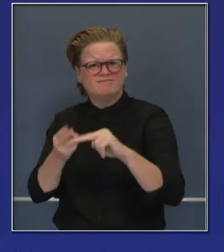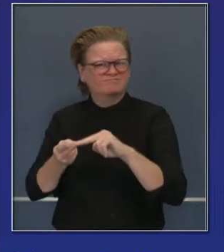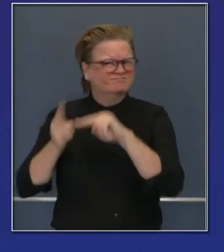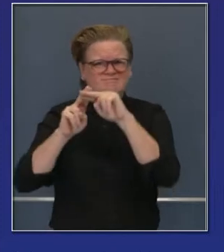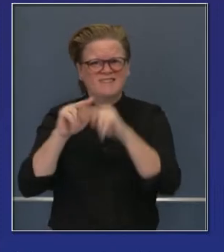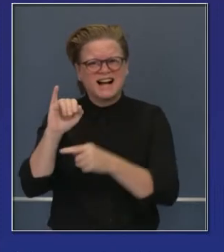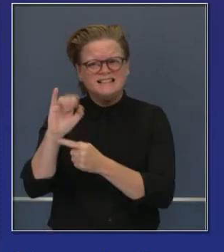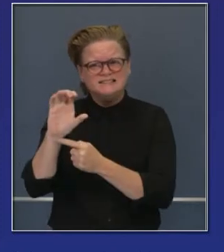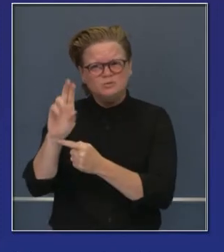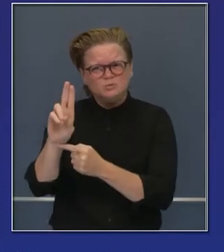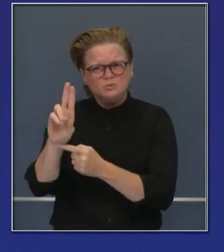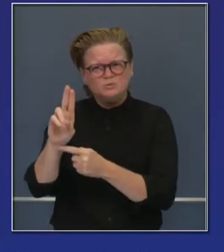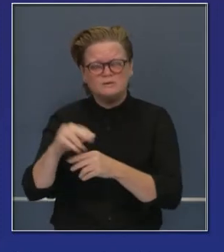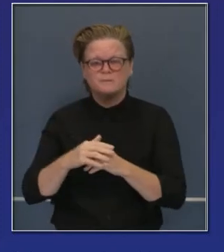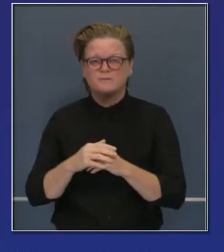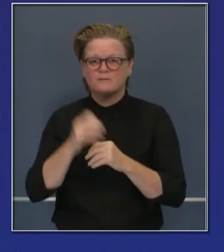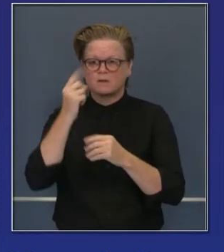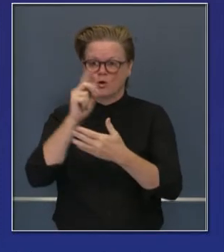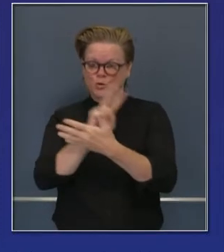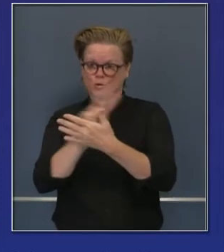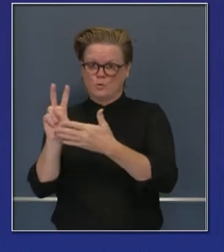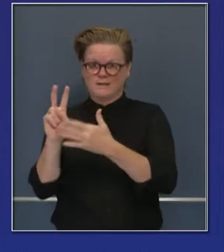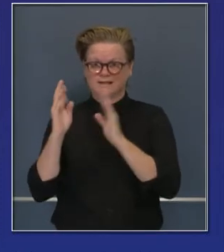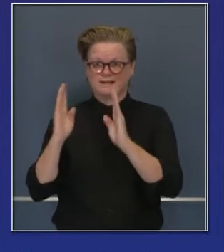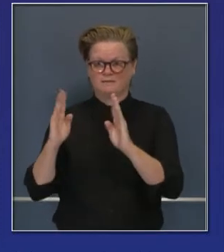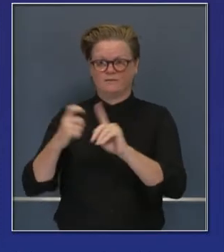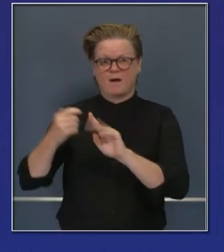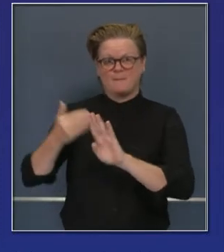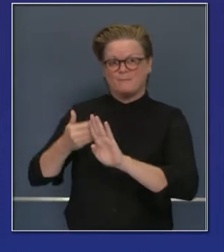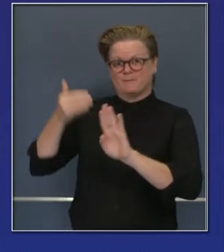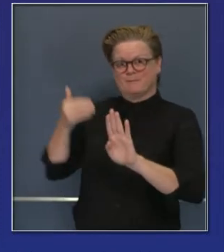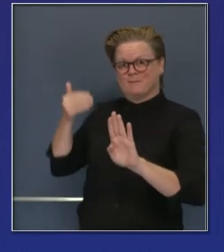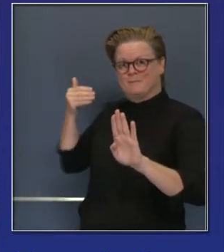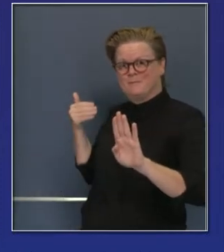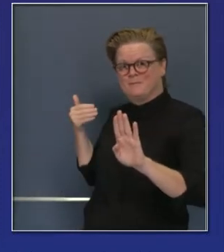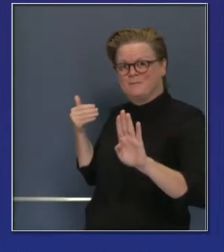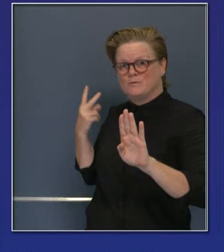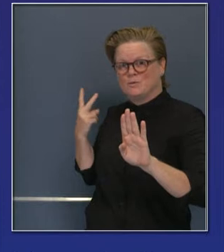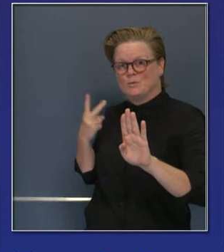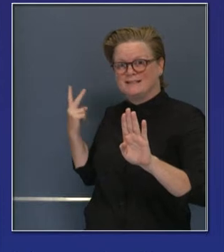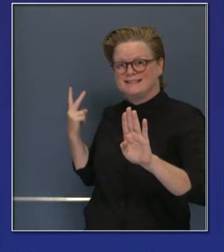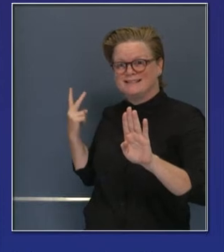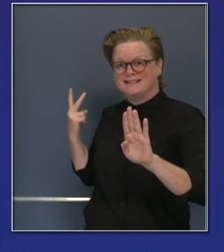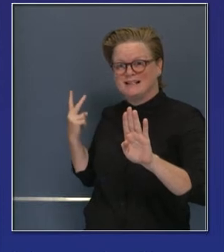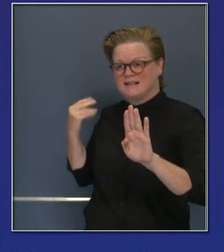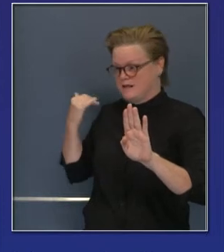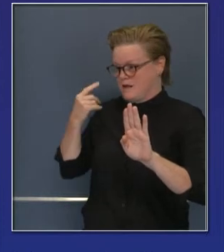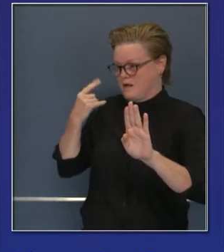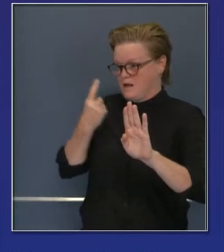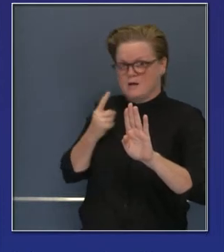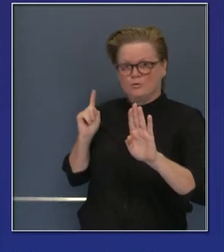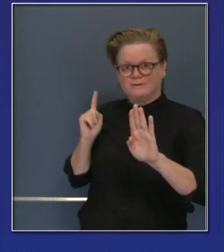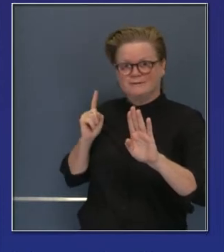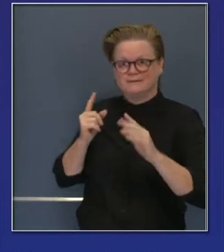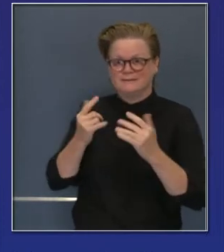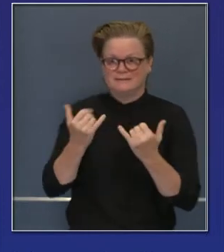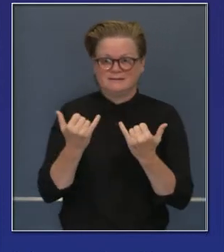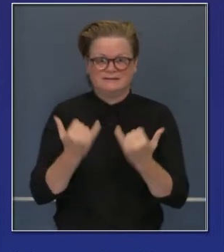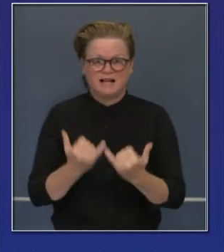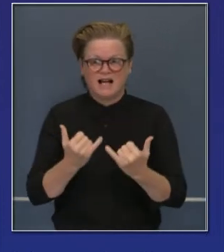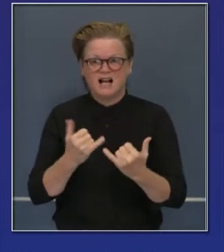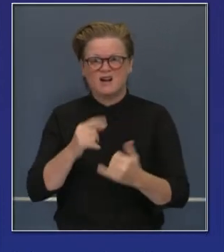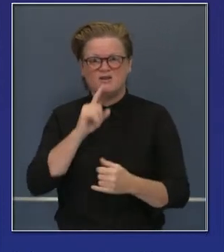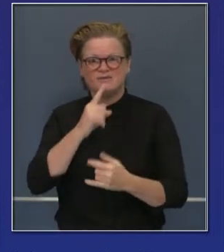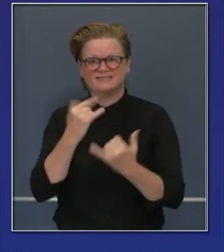de unidades de cuidados intensivos en un periodo de dos semanas. Relacionado a aquellos que han buscado